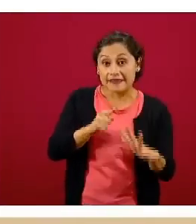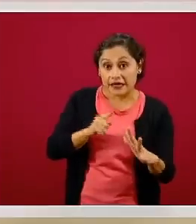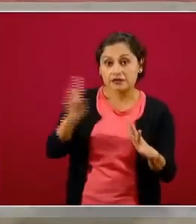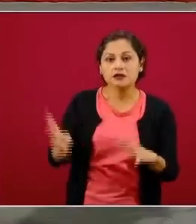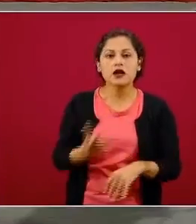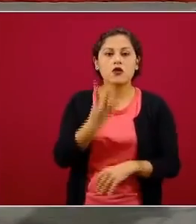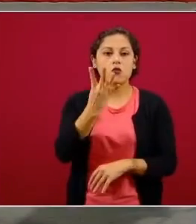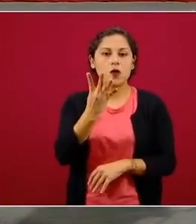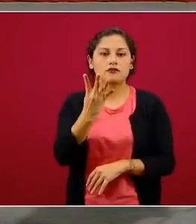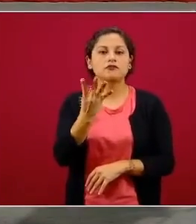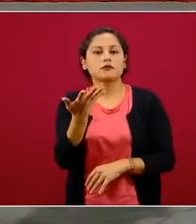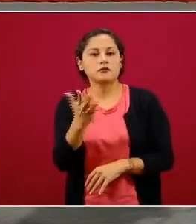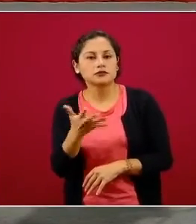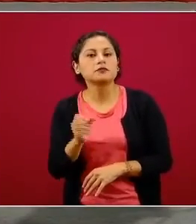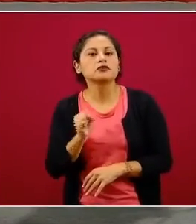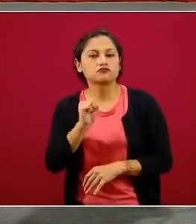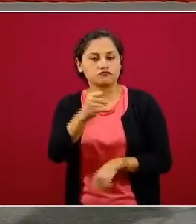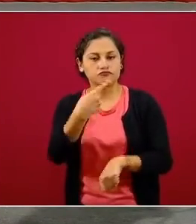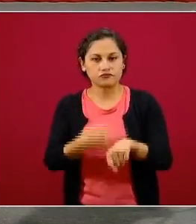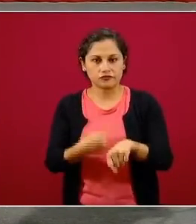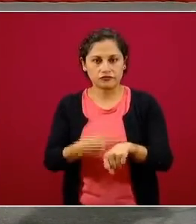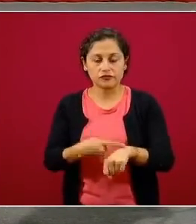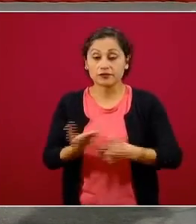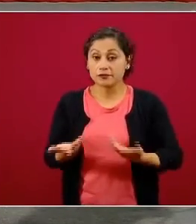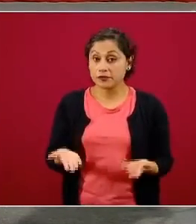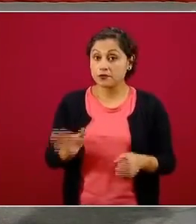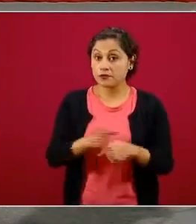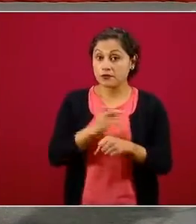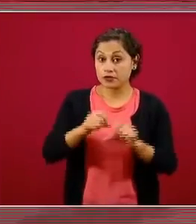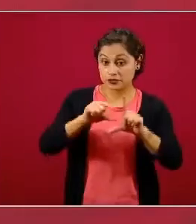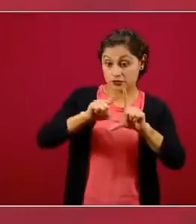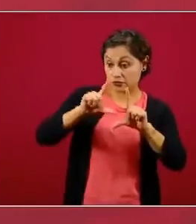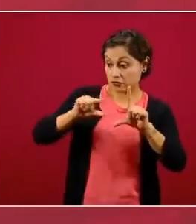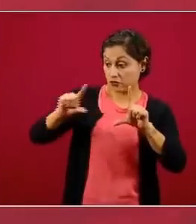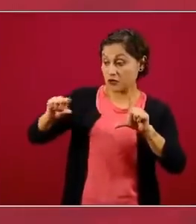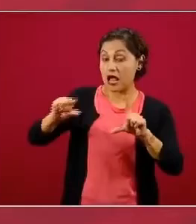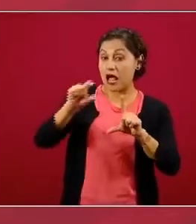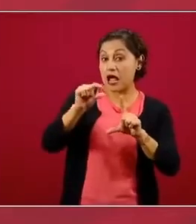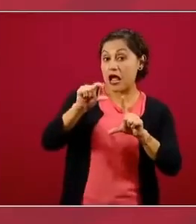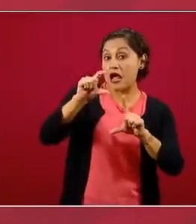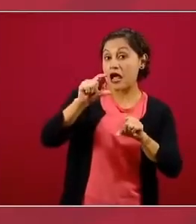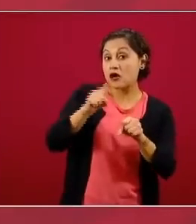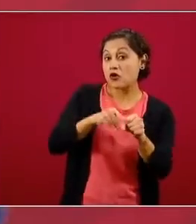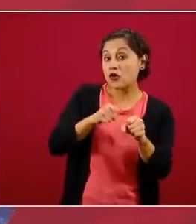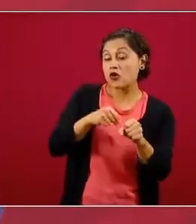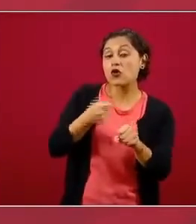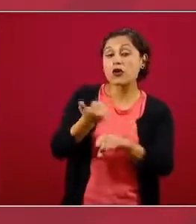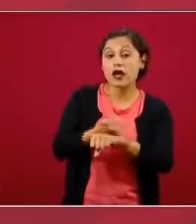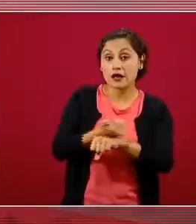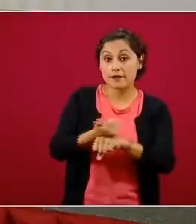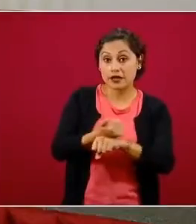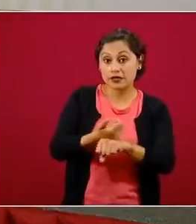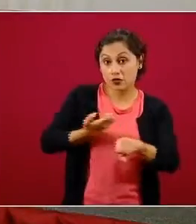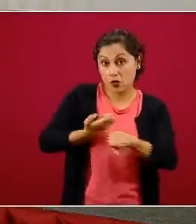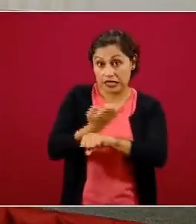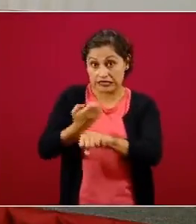porcentaje de confirmación. Entonces, el tamaño de las columnas amarillas que vemos en cada entidad federativa.